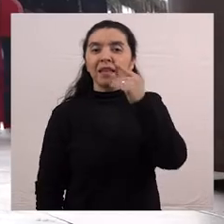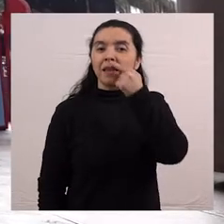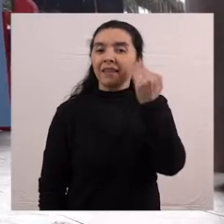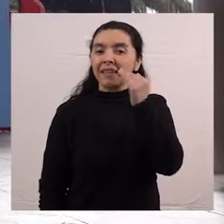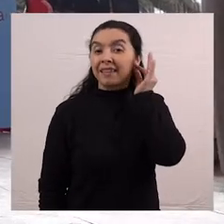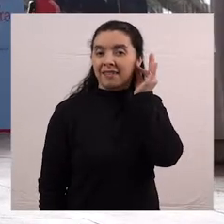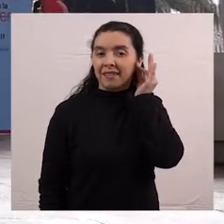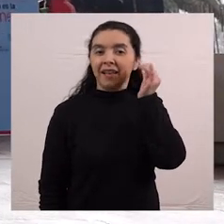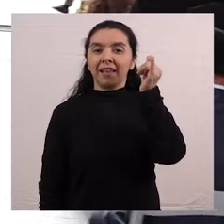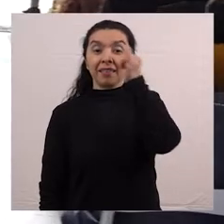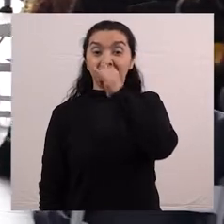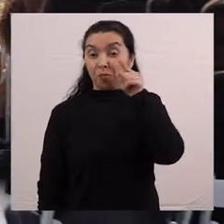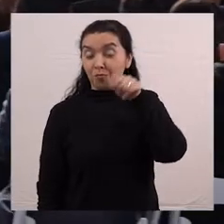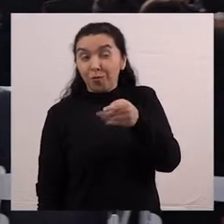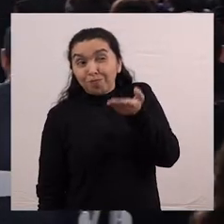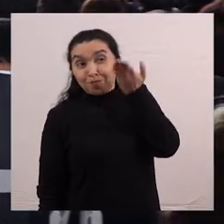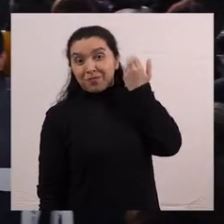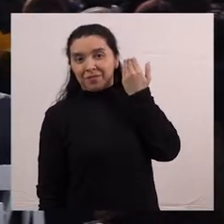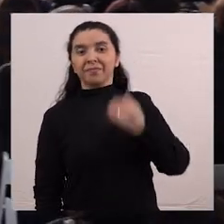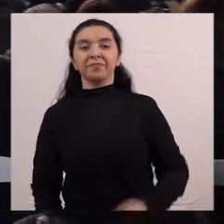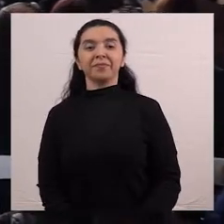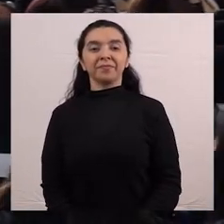niñas de ese entonces.